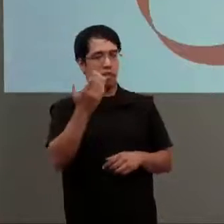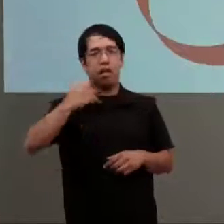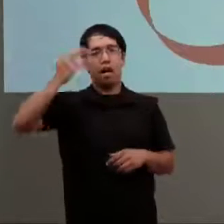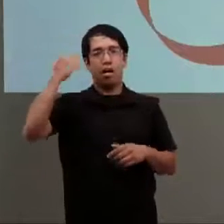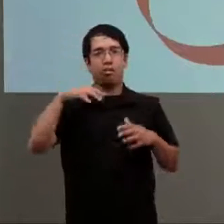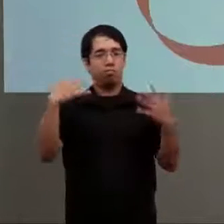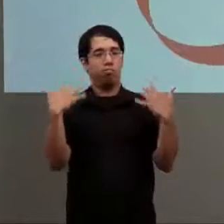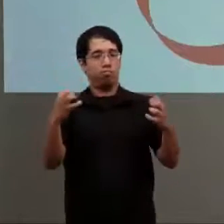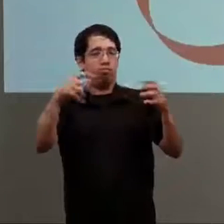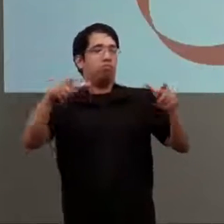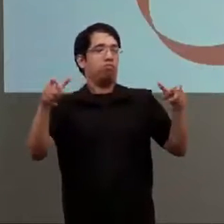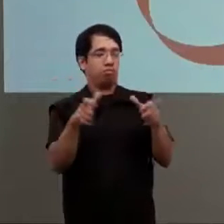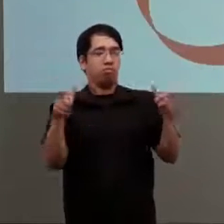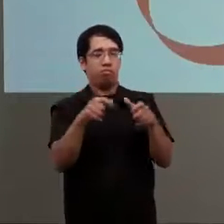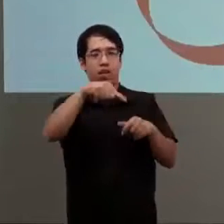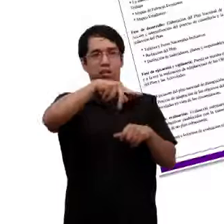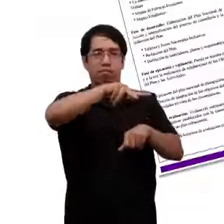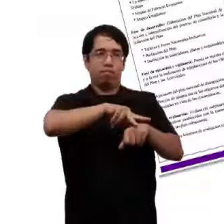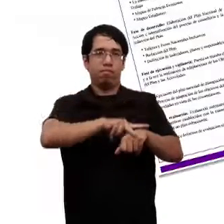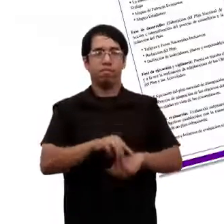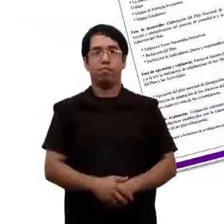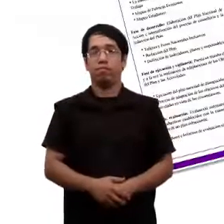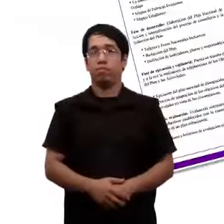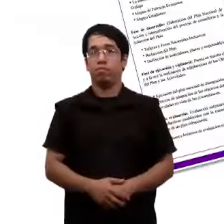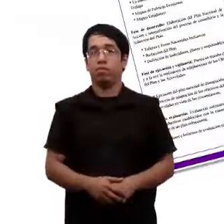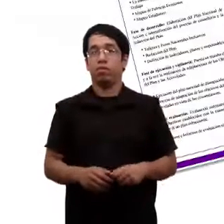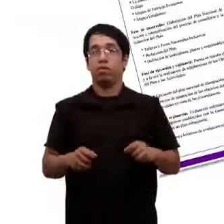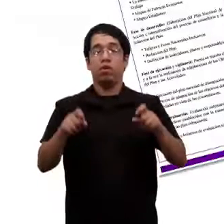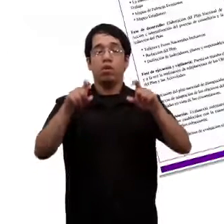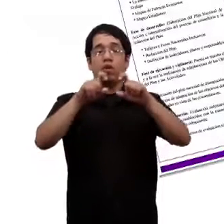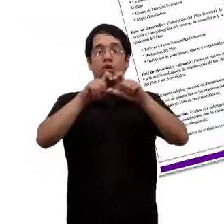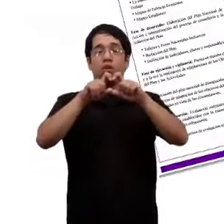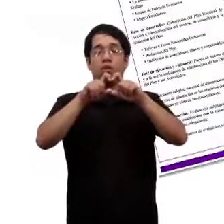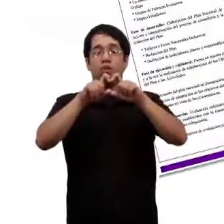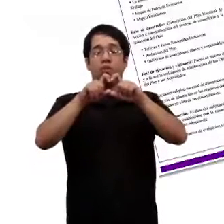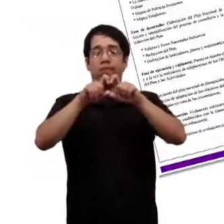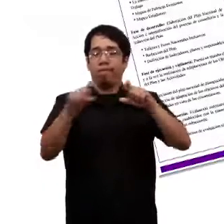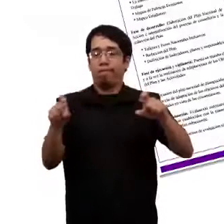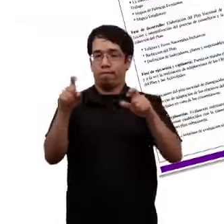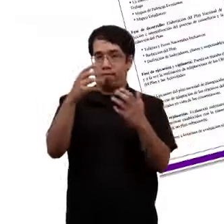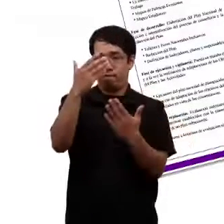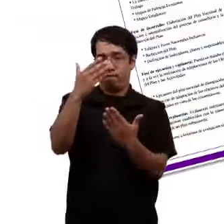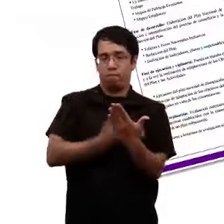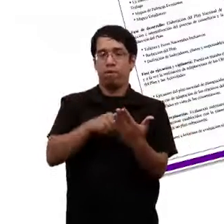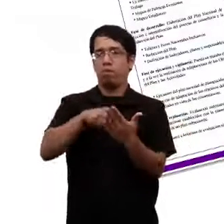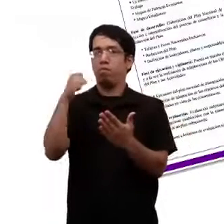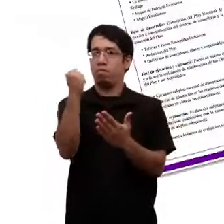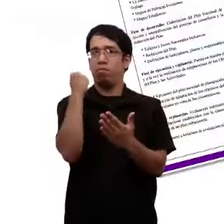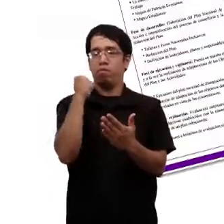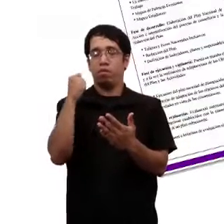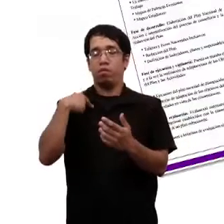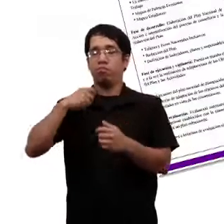foros que se hicieron a nivel país. Bien, con relación a la construcción del plan también es muy importante